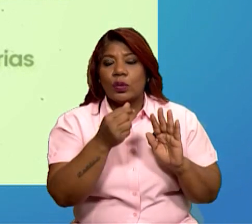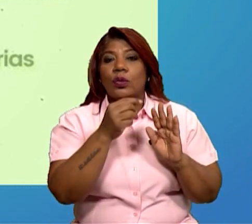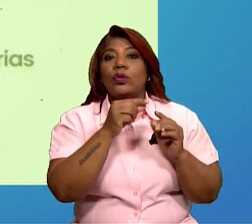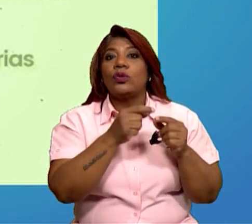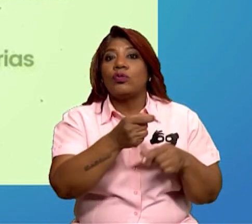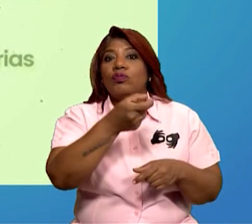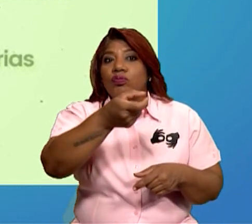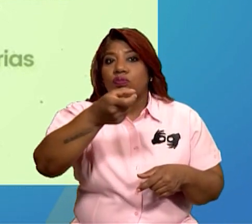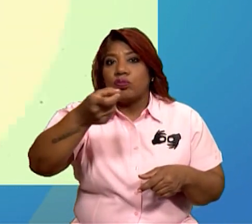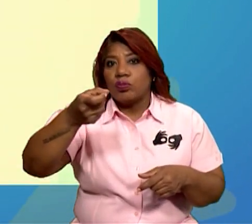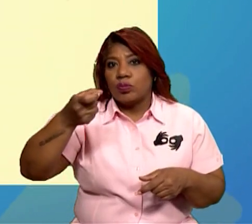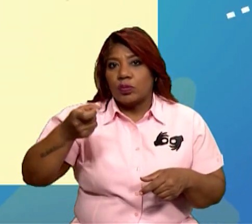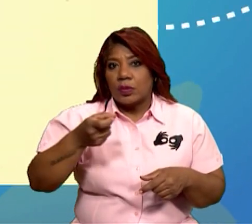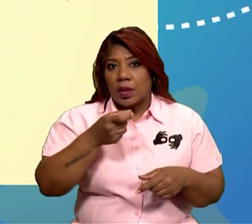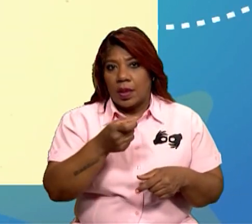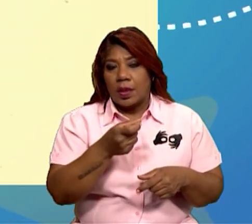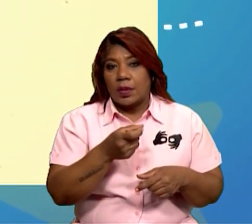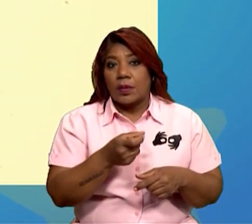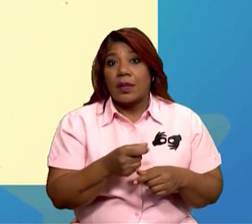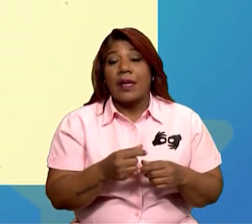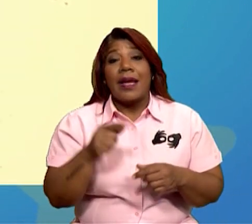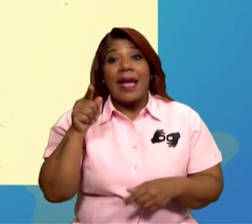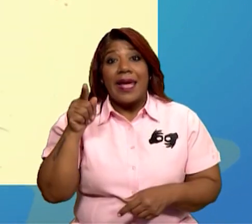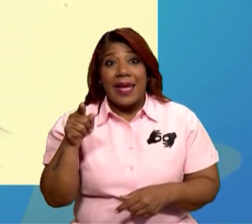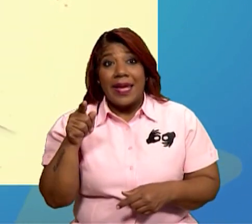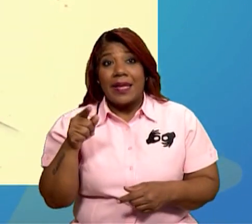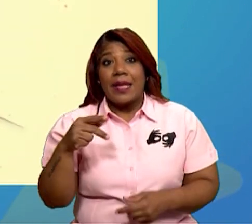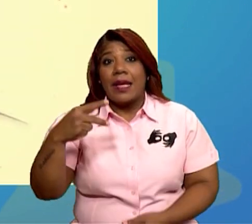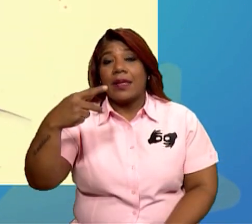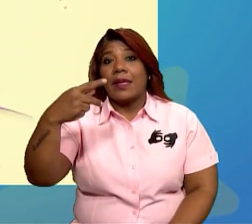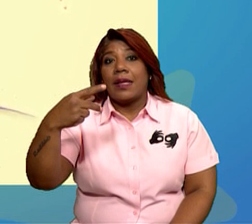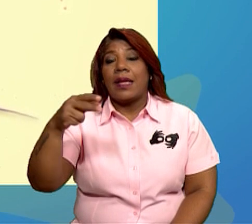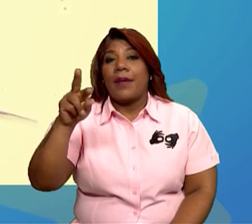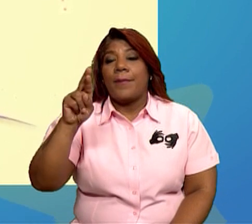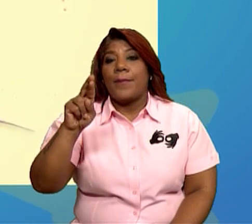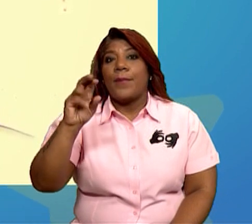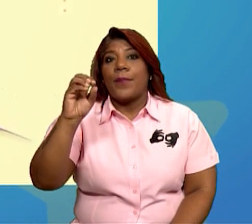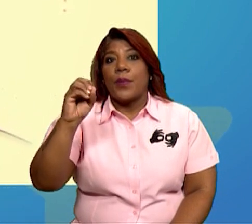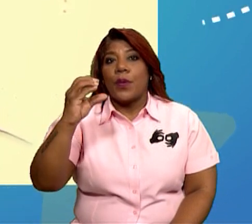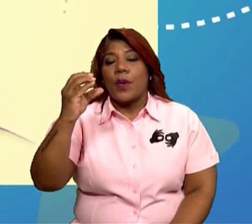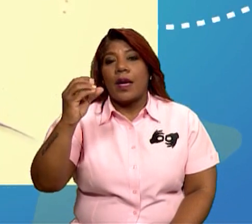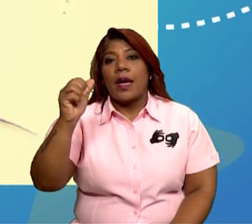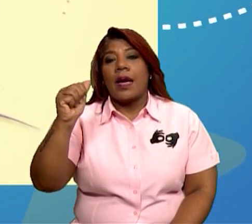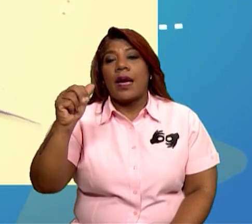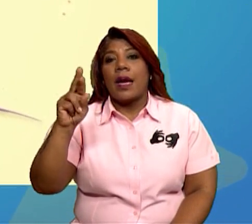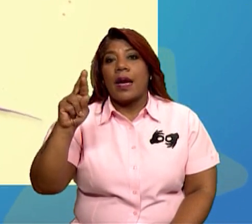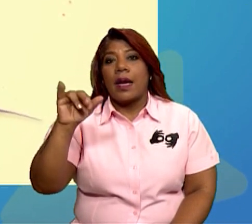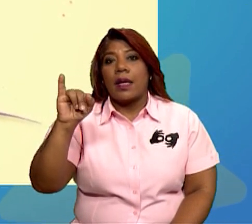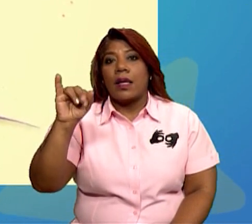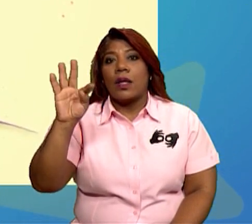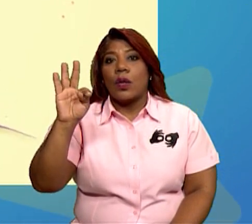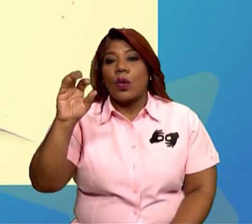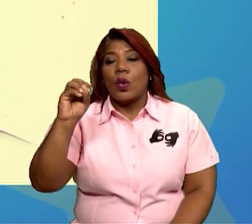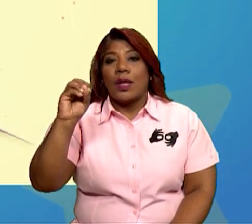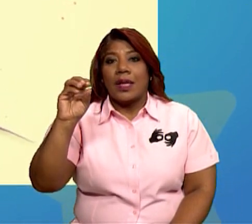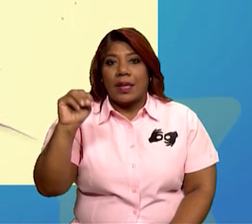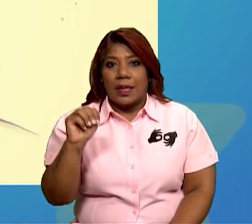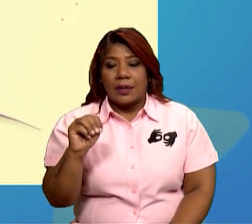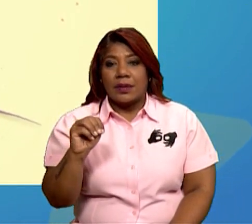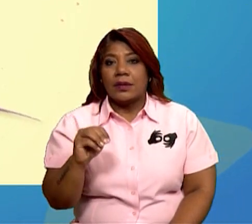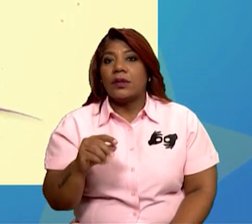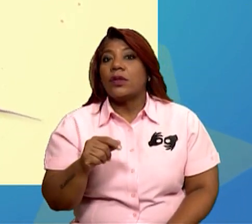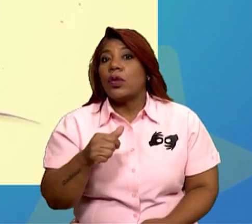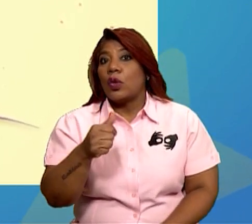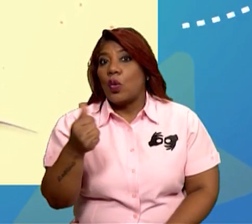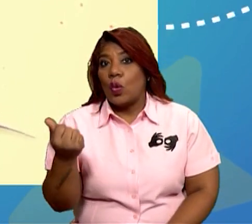orgánulos. Las prokaryotas son las células de los organismos más simples, que son las bacterias. A